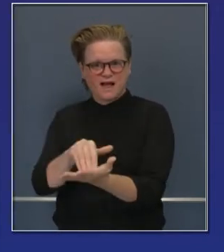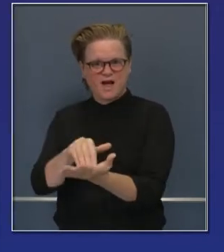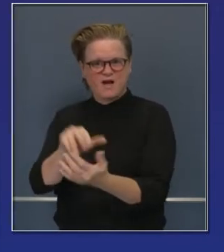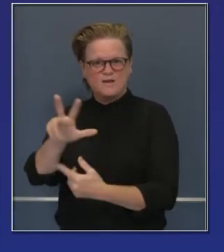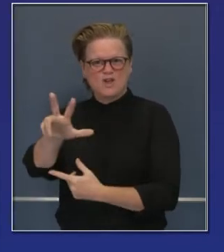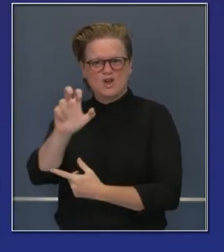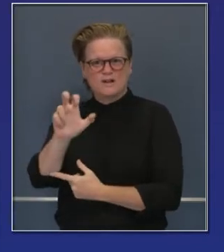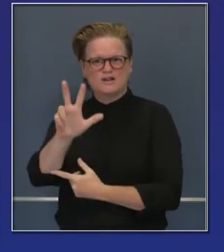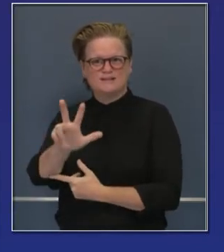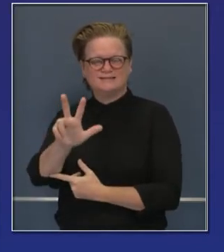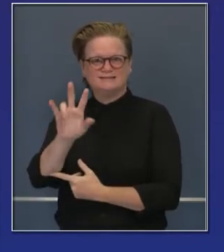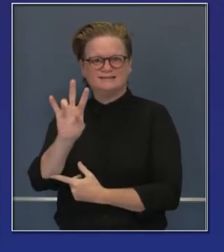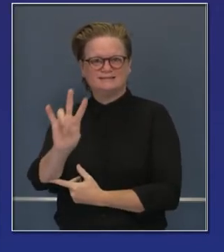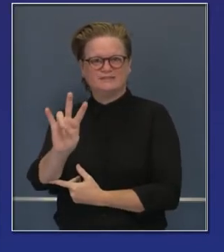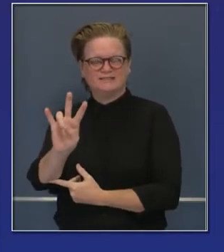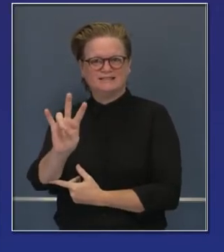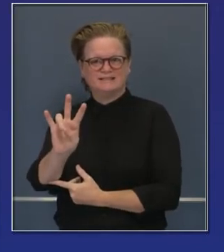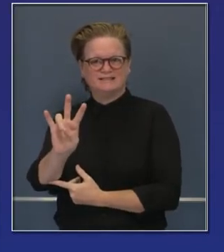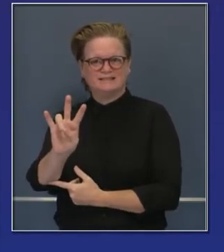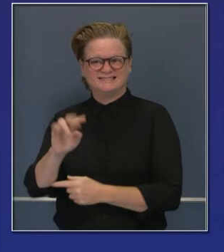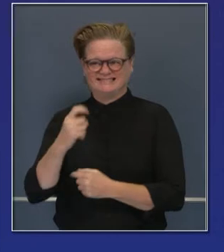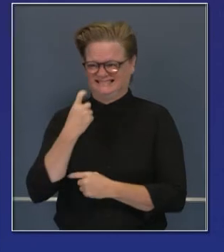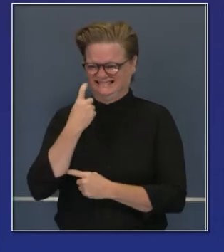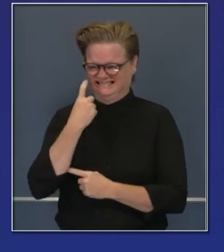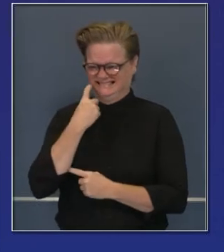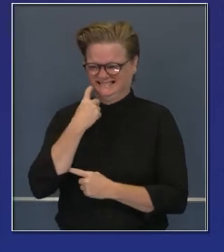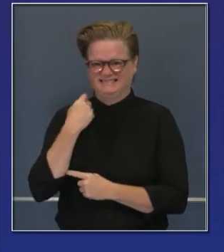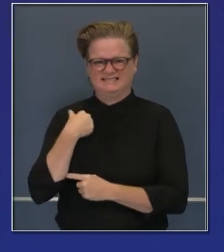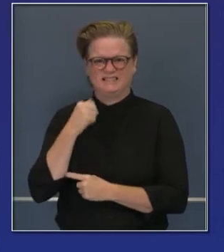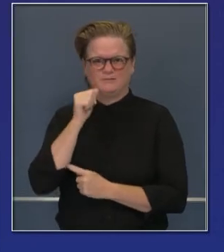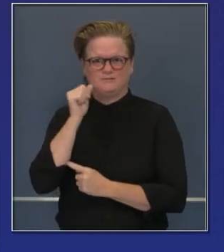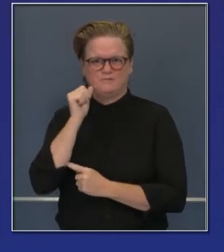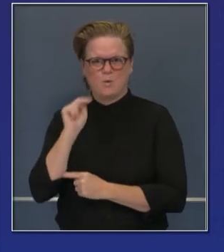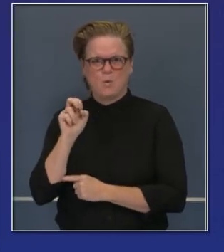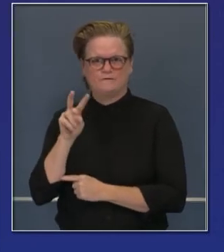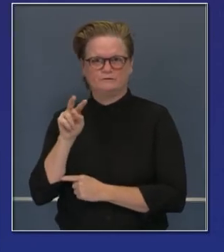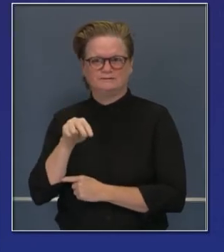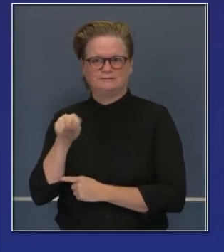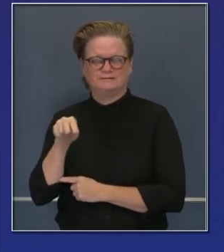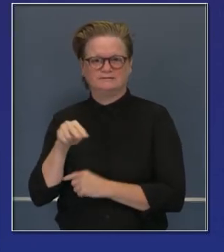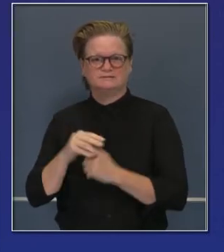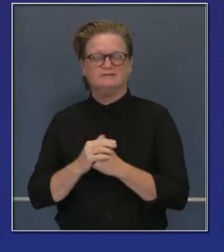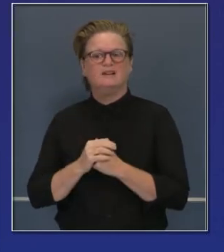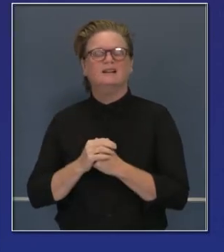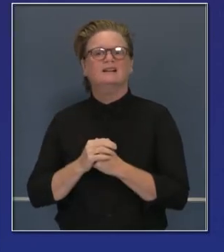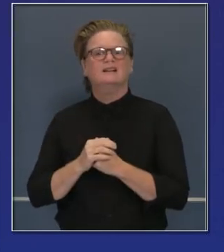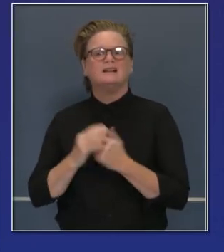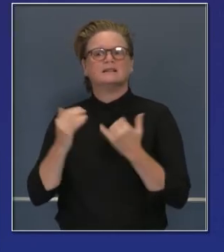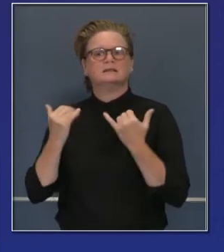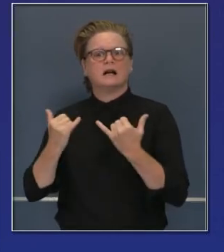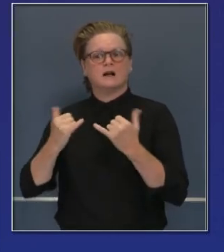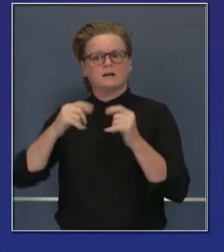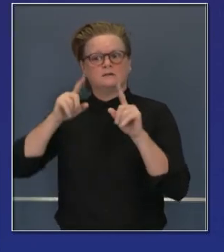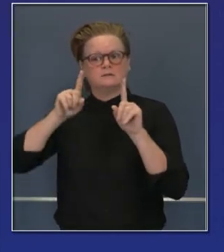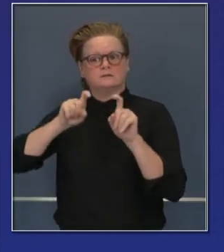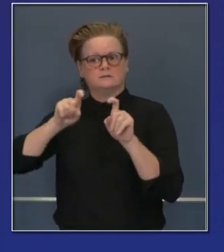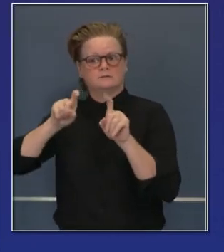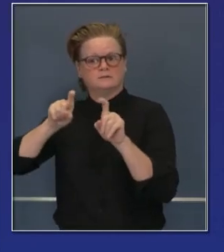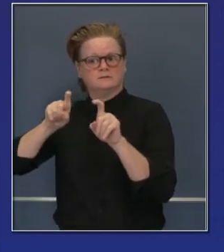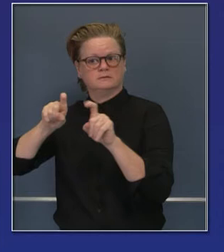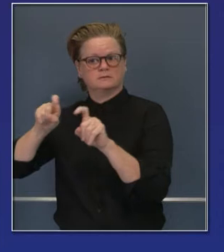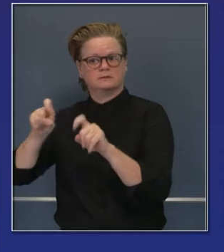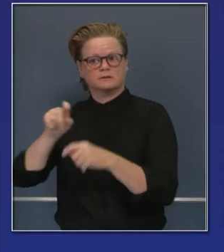8,337 fue el número de casos en nuestro último informe. Y esto es en base a 220,000